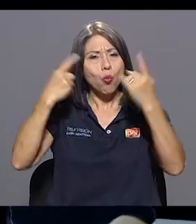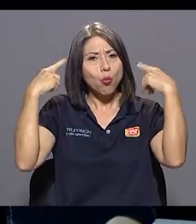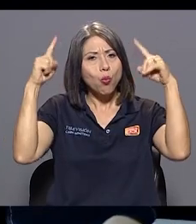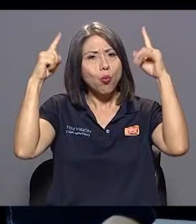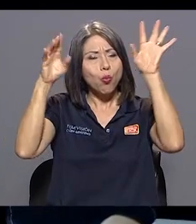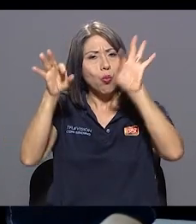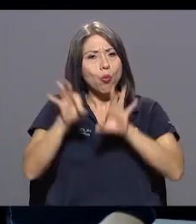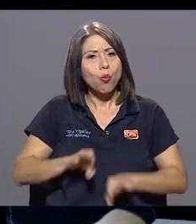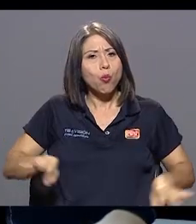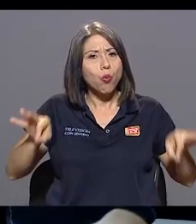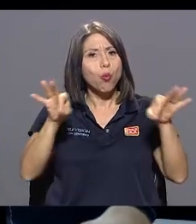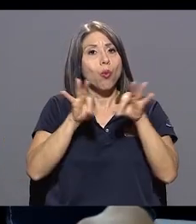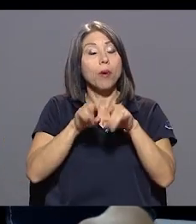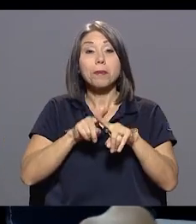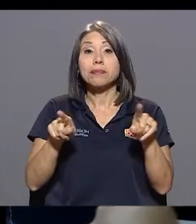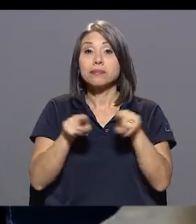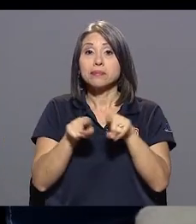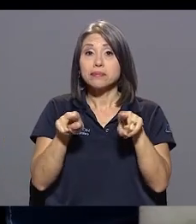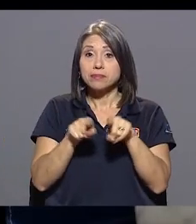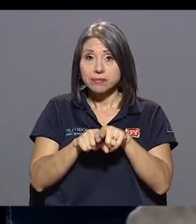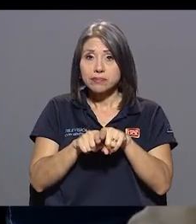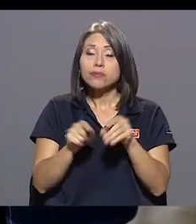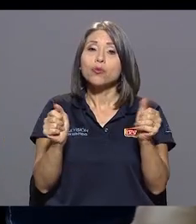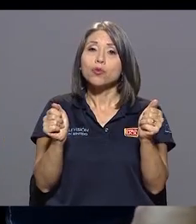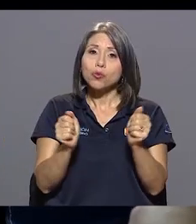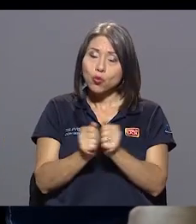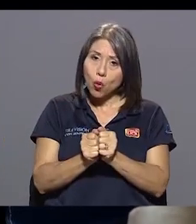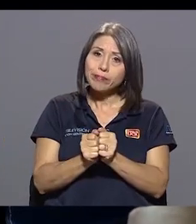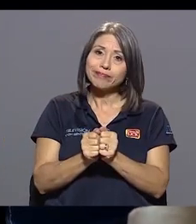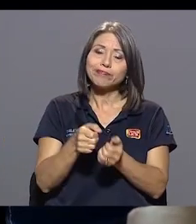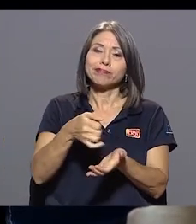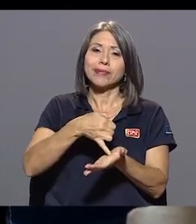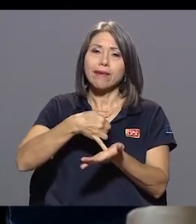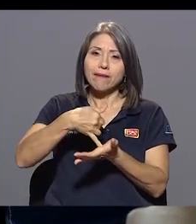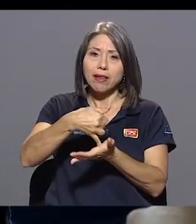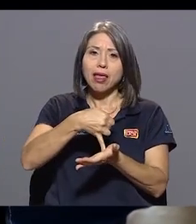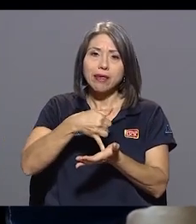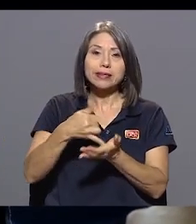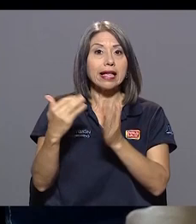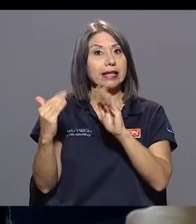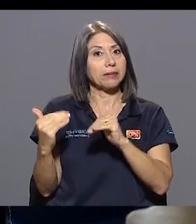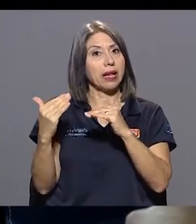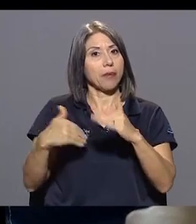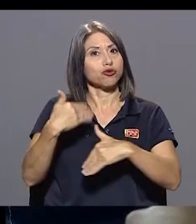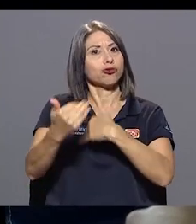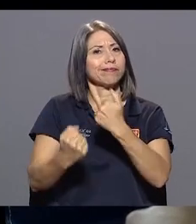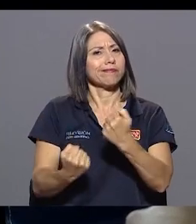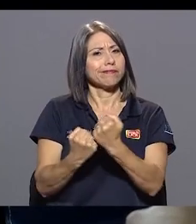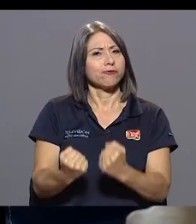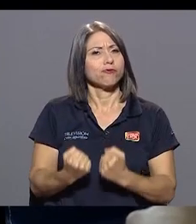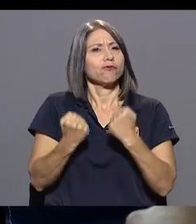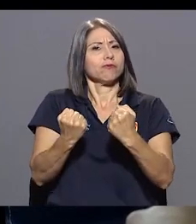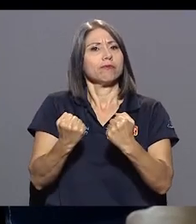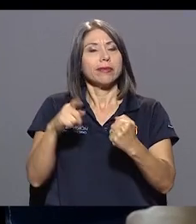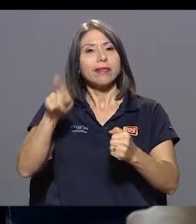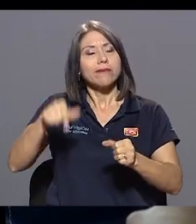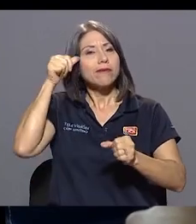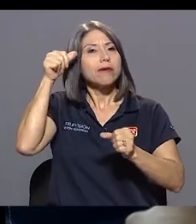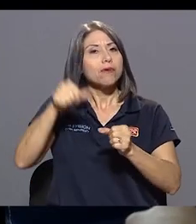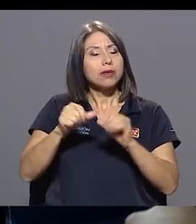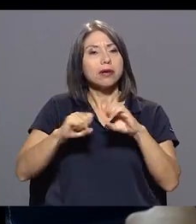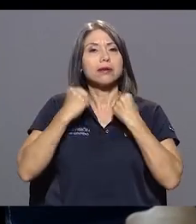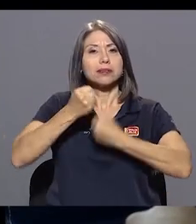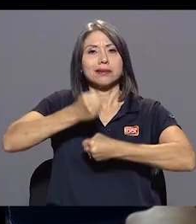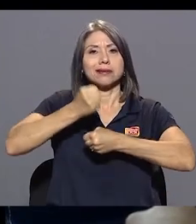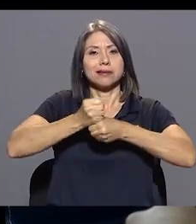pero también con debilidades que esperamos fortalecer. Hay que recordar que el sindicato de